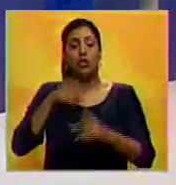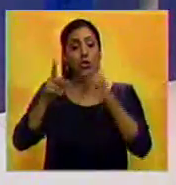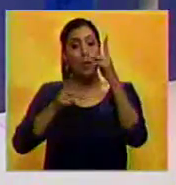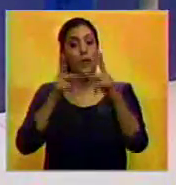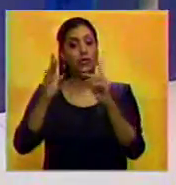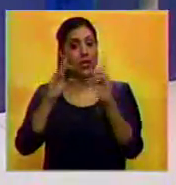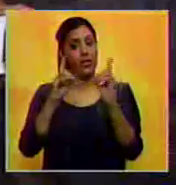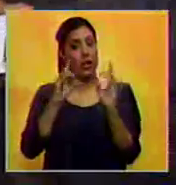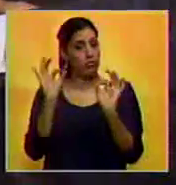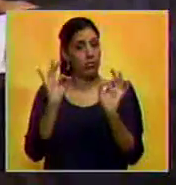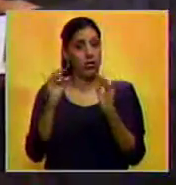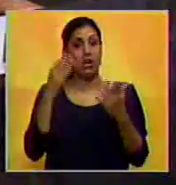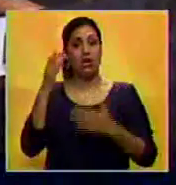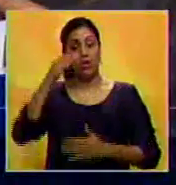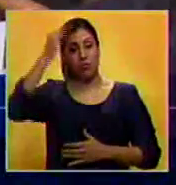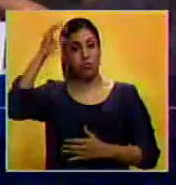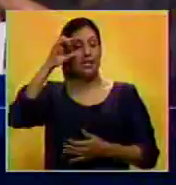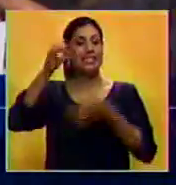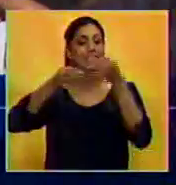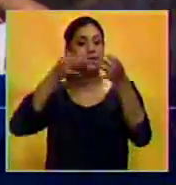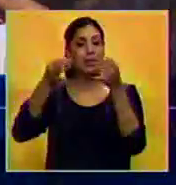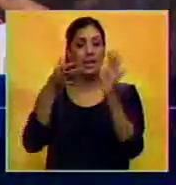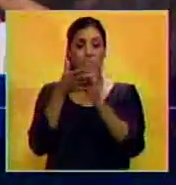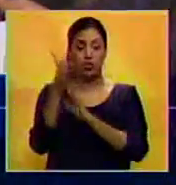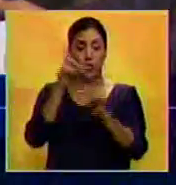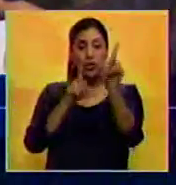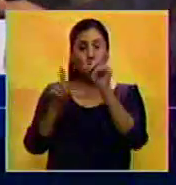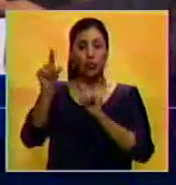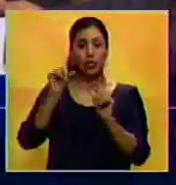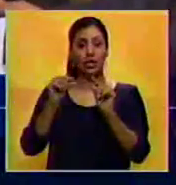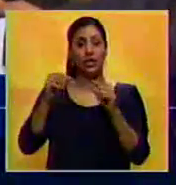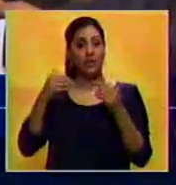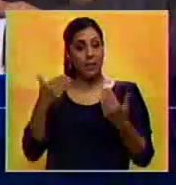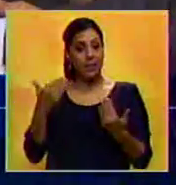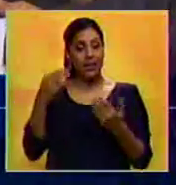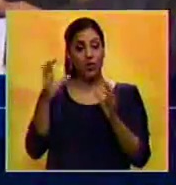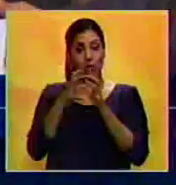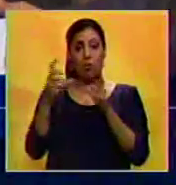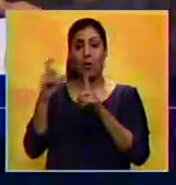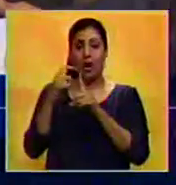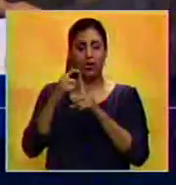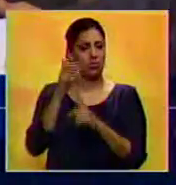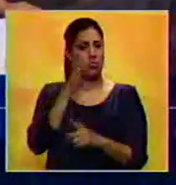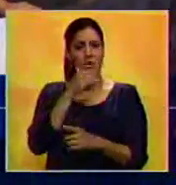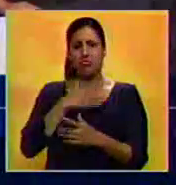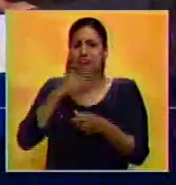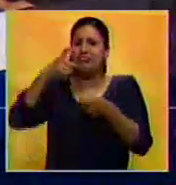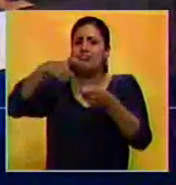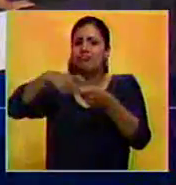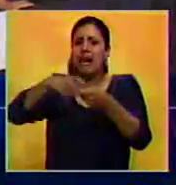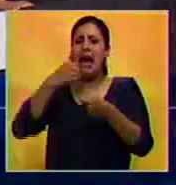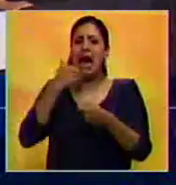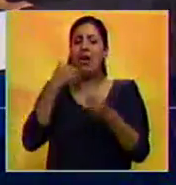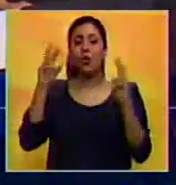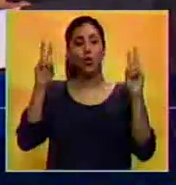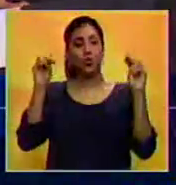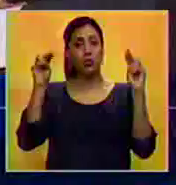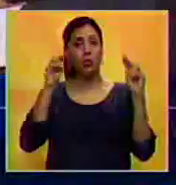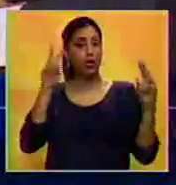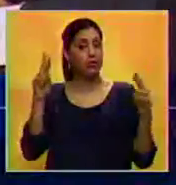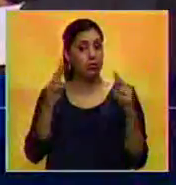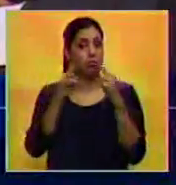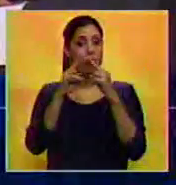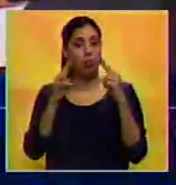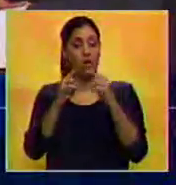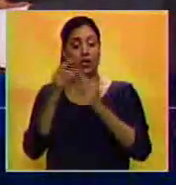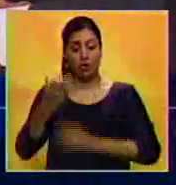proceso de diálogo. Ramos Ayub expresó a través de su cuenta en Twitter que Acción Democrática no está involucrada en estos supuestos encuentros